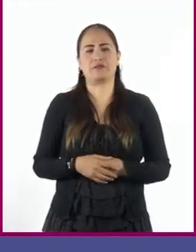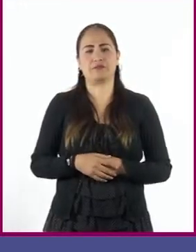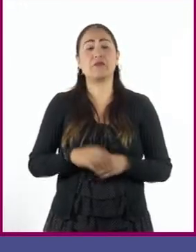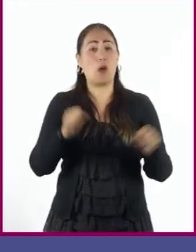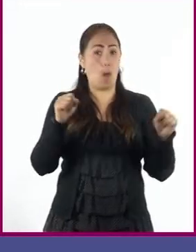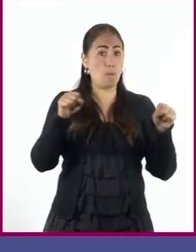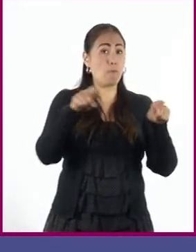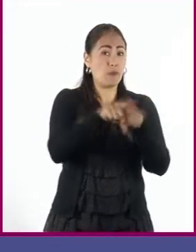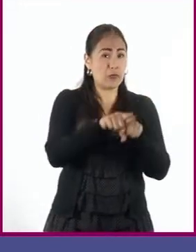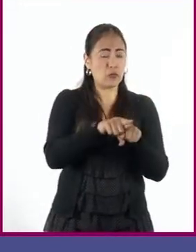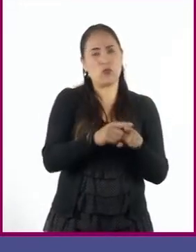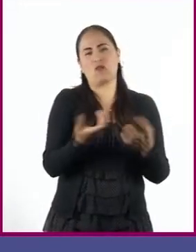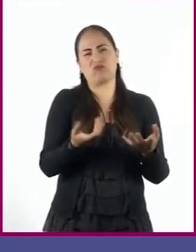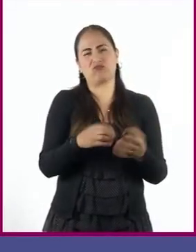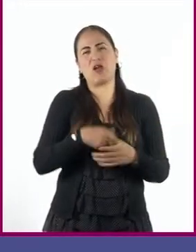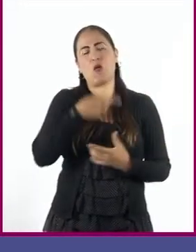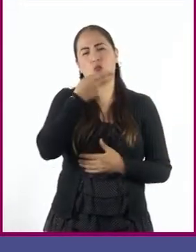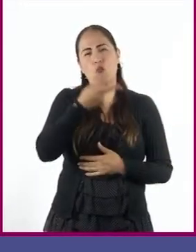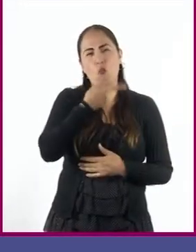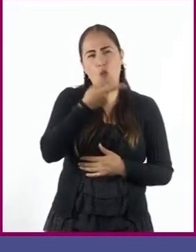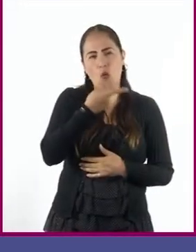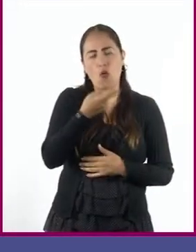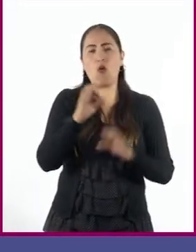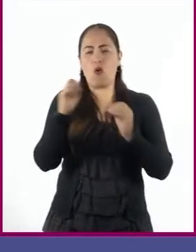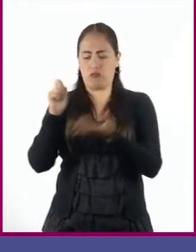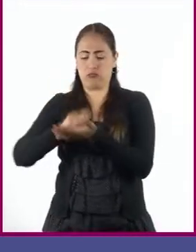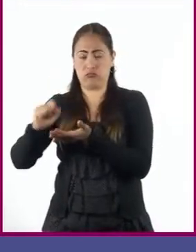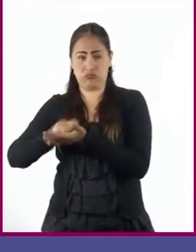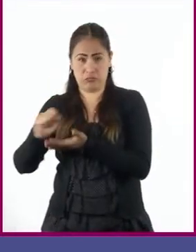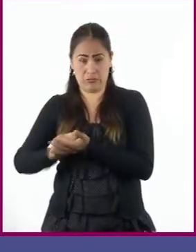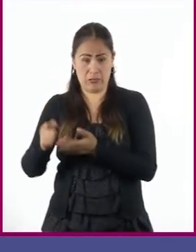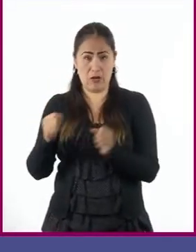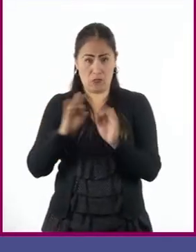mismo comunicar algo de manera oral que hacerlo por escrito.